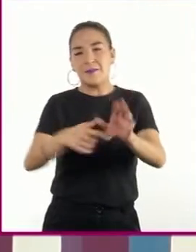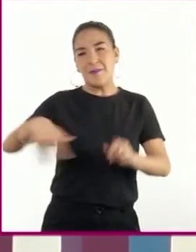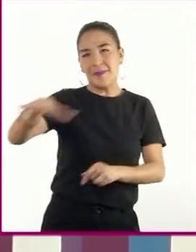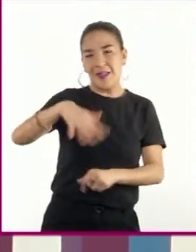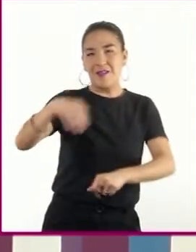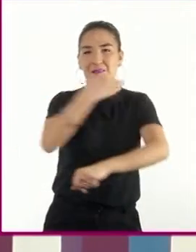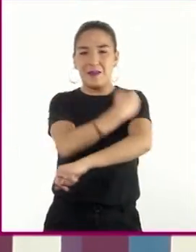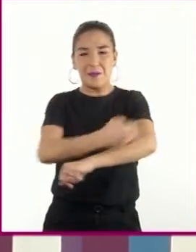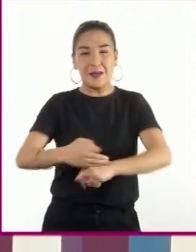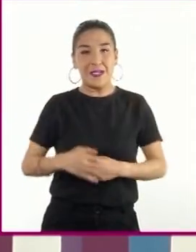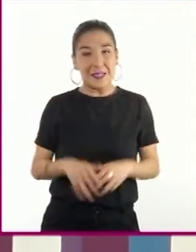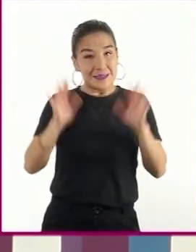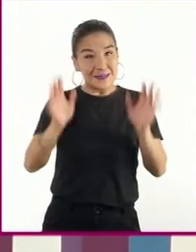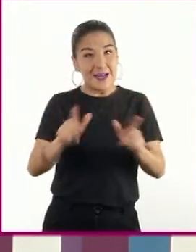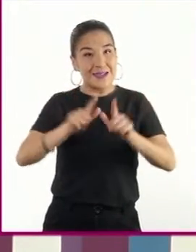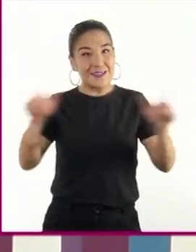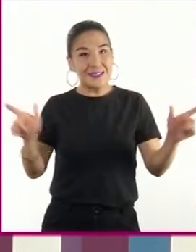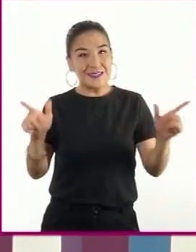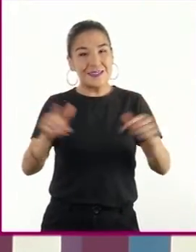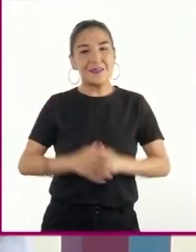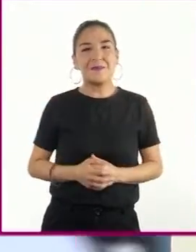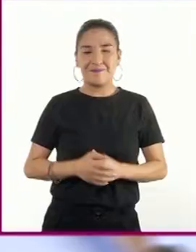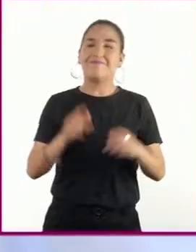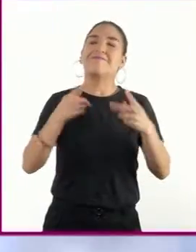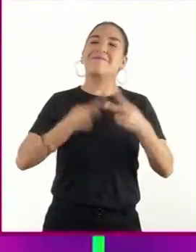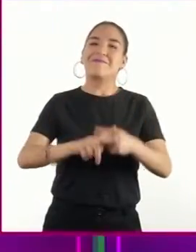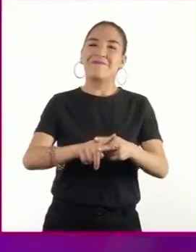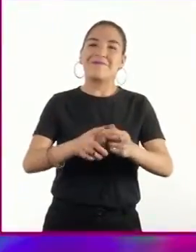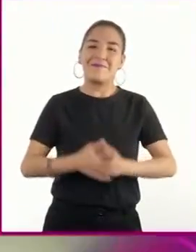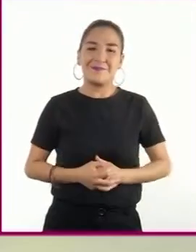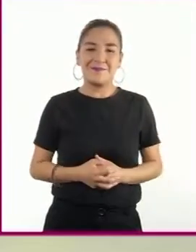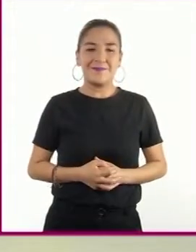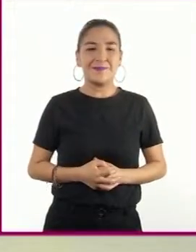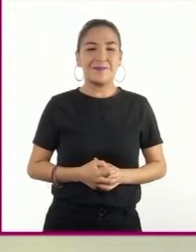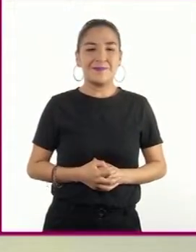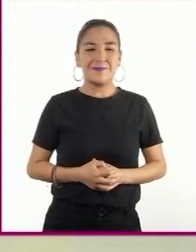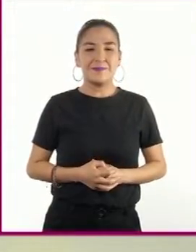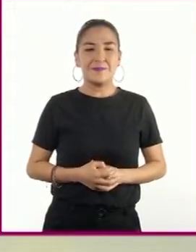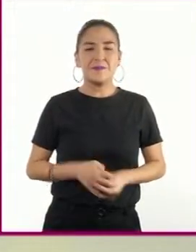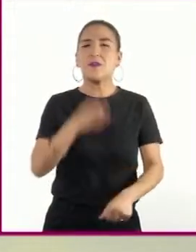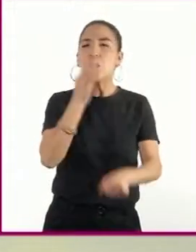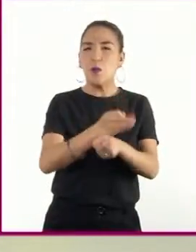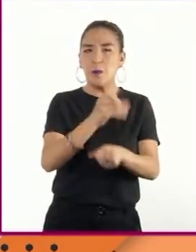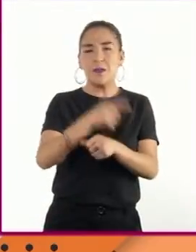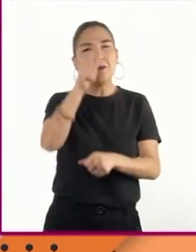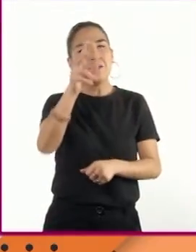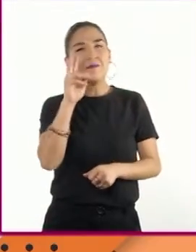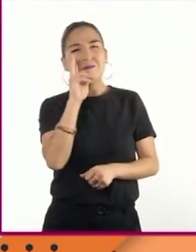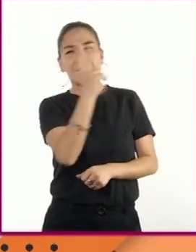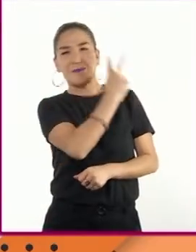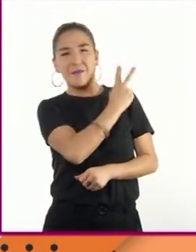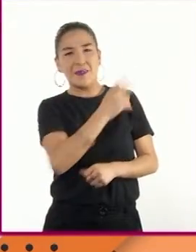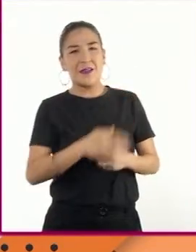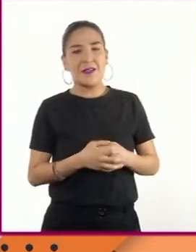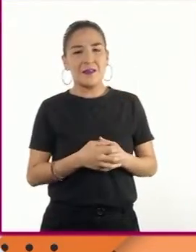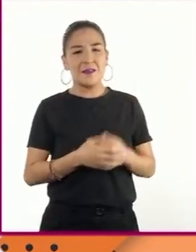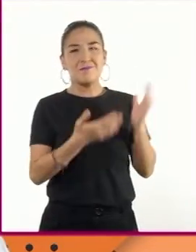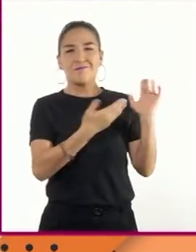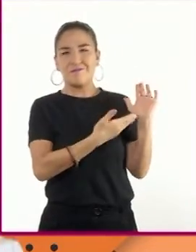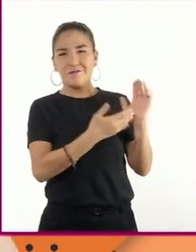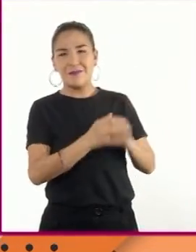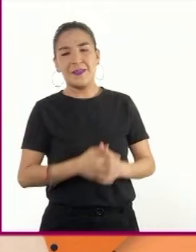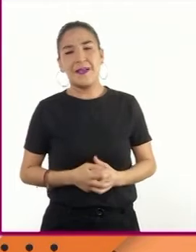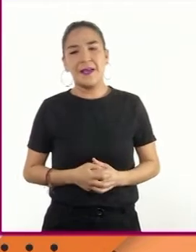familia. Si ya están listas y listos, ¡comenzamos! Los invito a observar un ejemplo de la propaganda